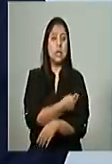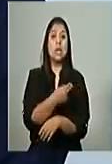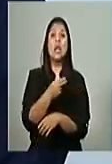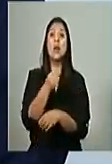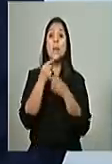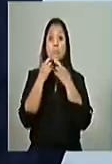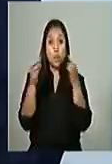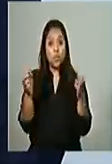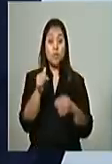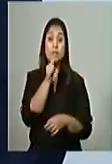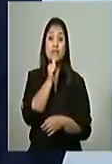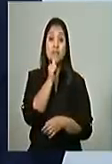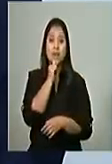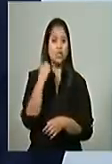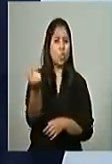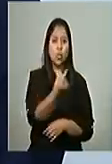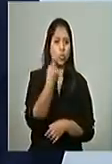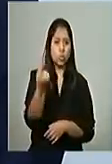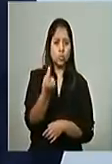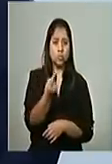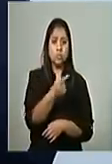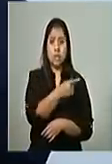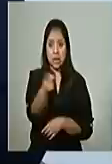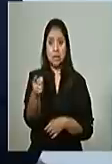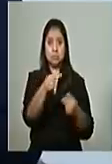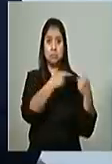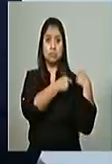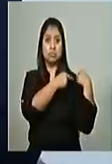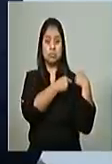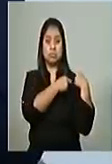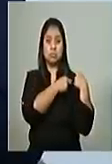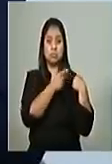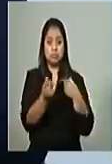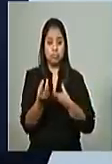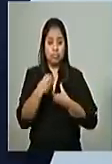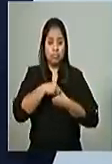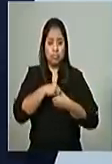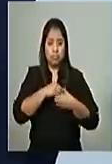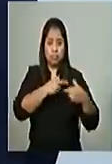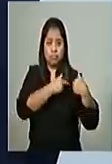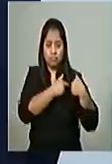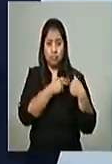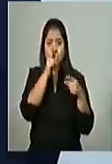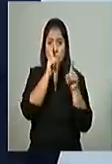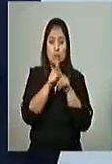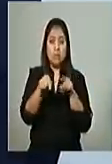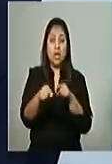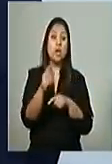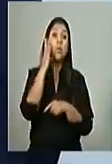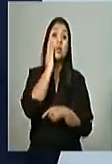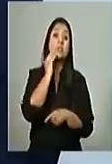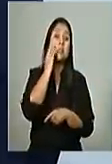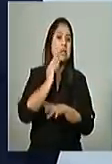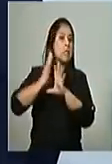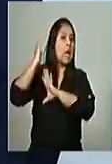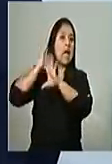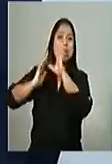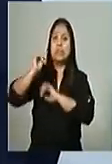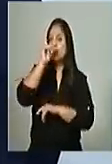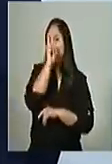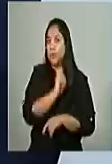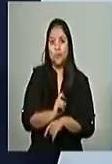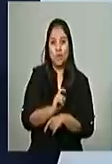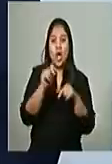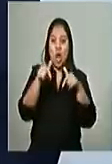ellos, no solo comprometidos, sino que ahora con una experiencia que no teníamos antes. Una